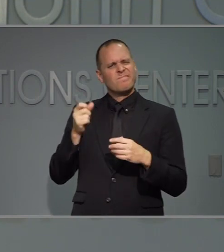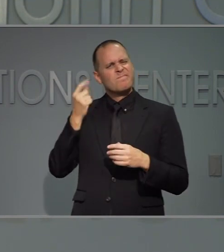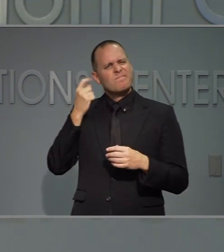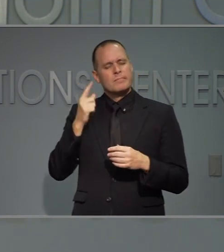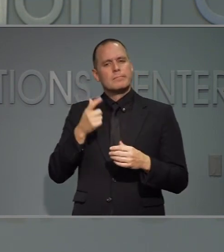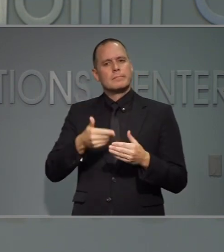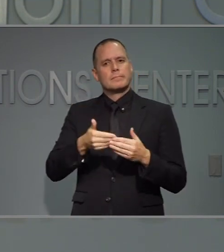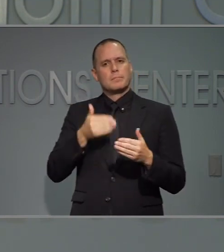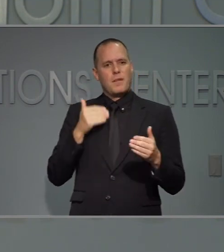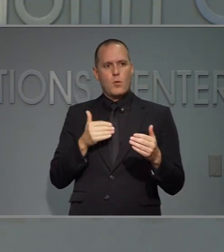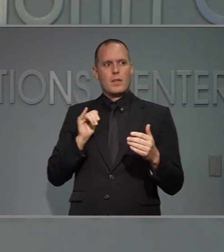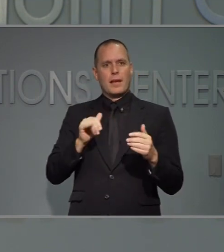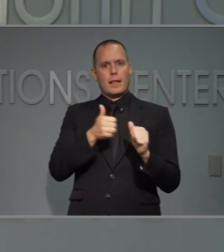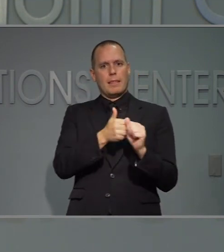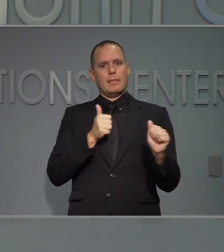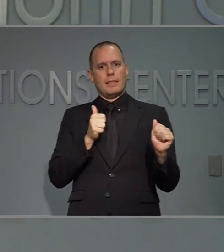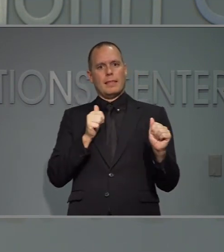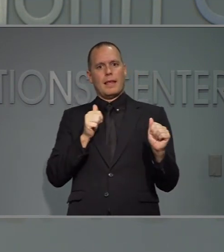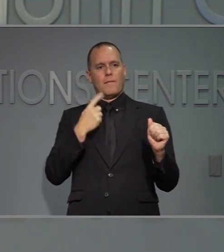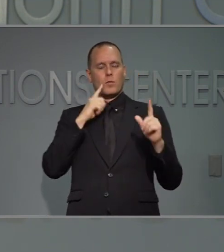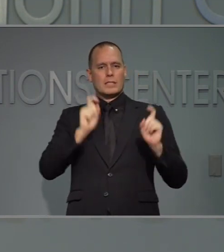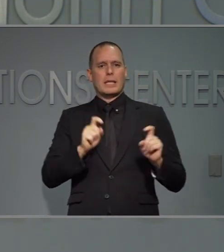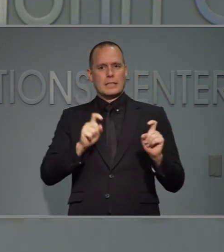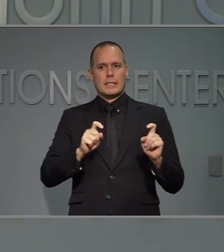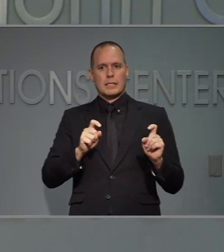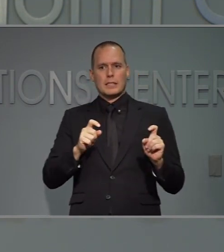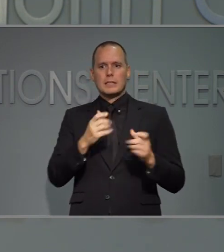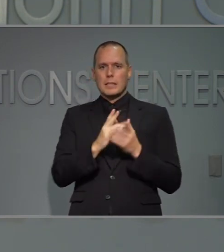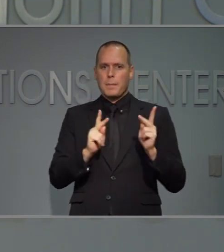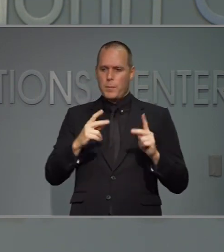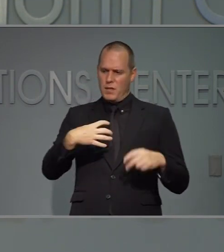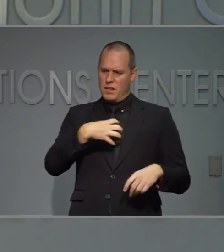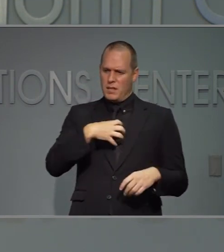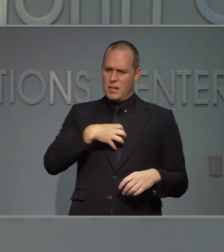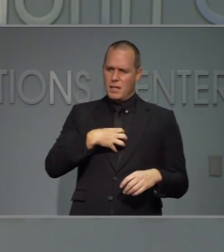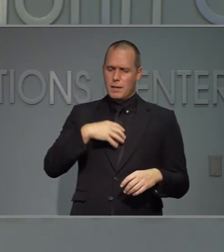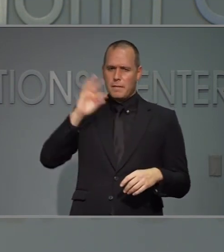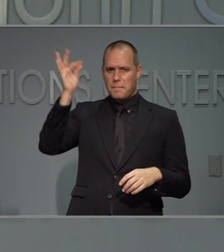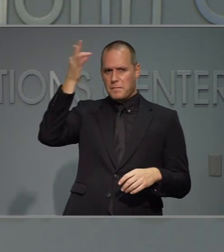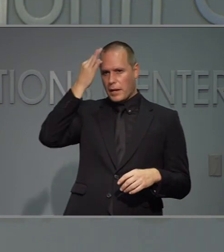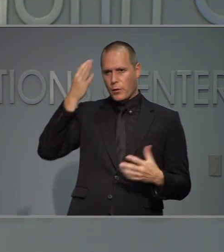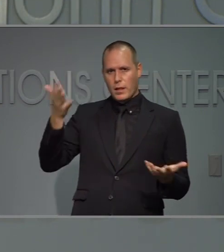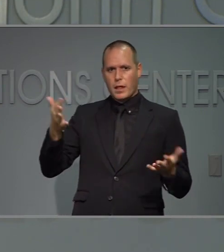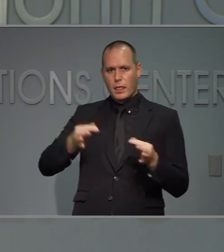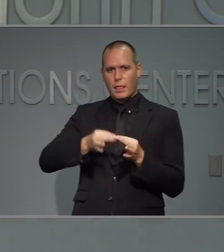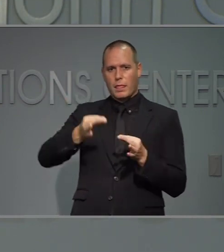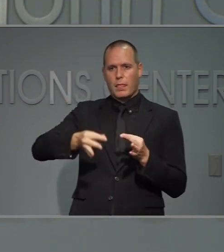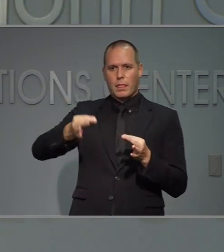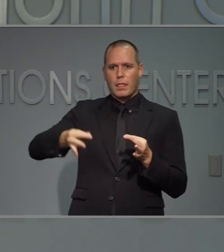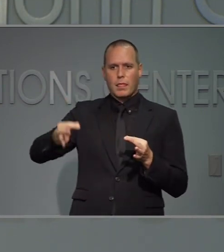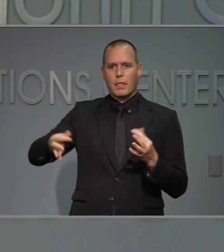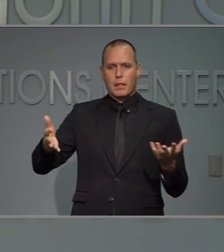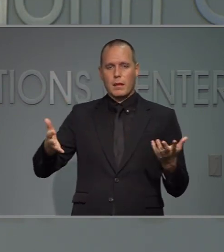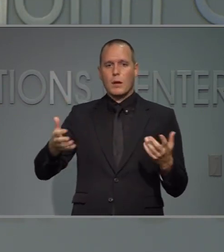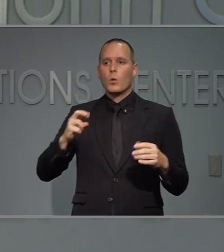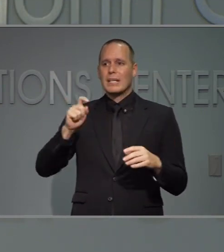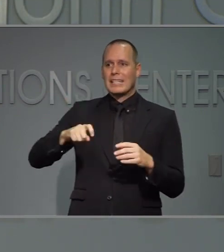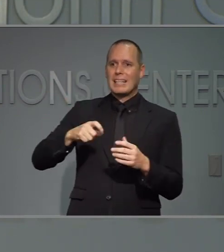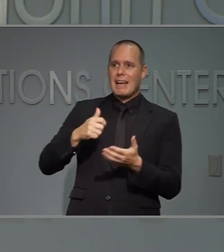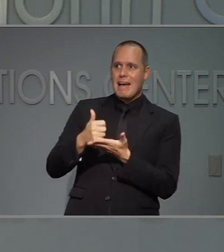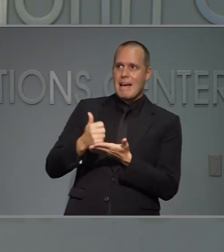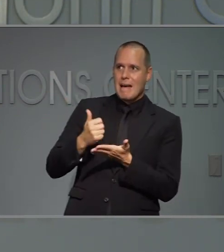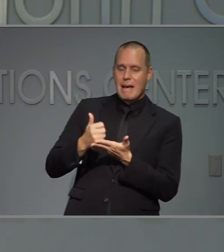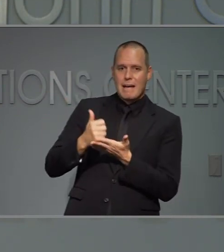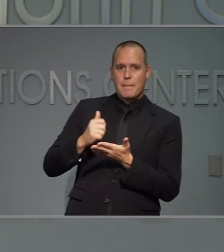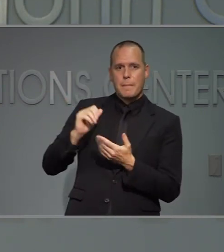retrasen las pruebas hubo quejas del que el gobierno federal no hacía lo suficiente o que necesitaba que el